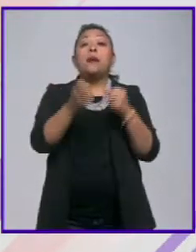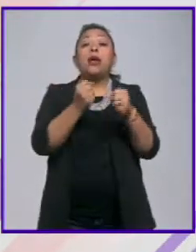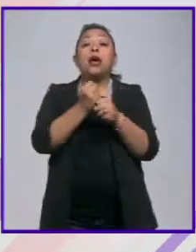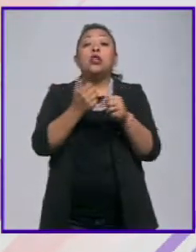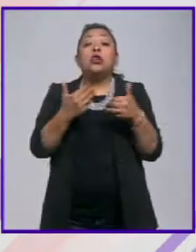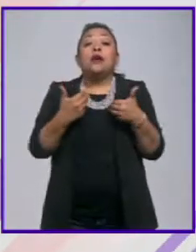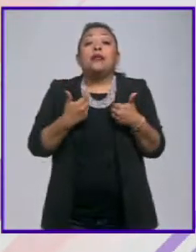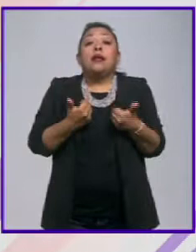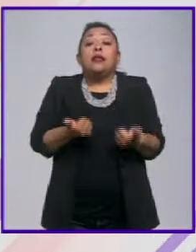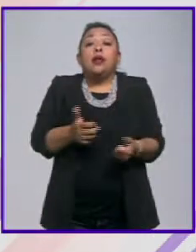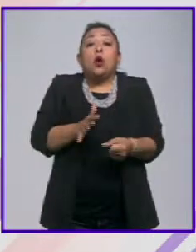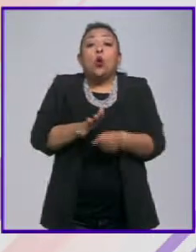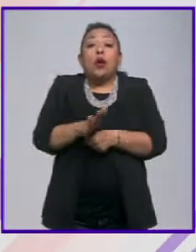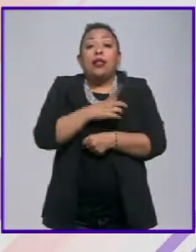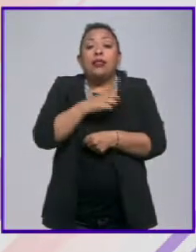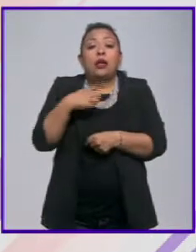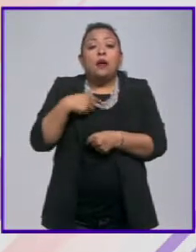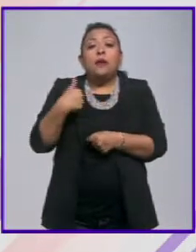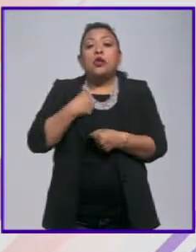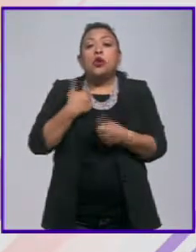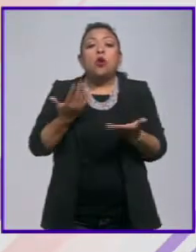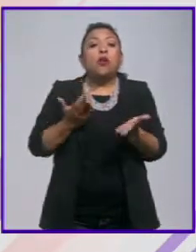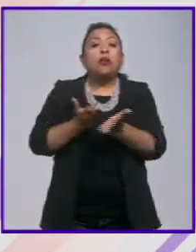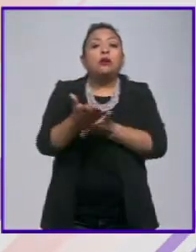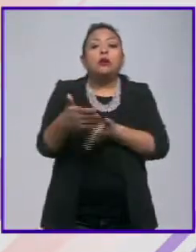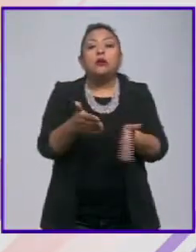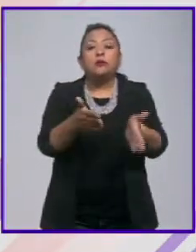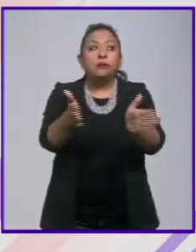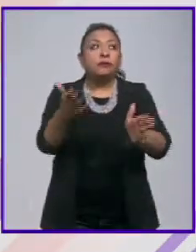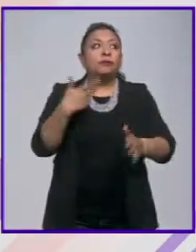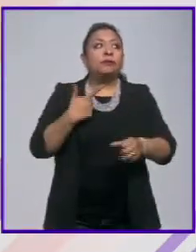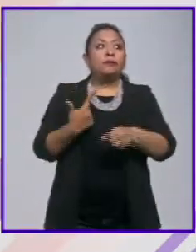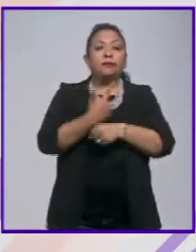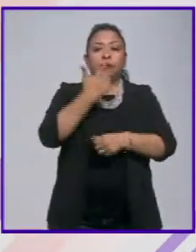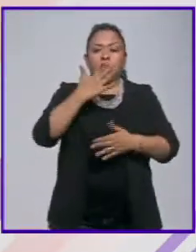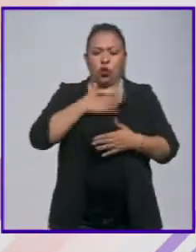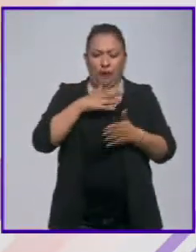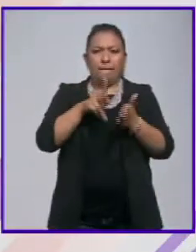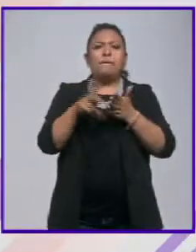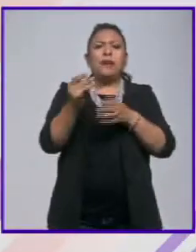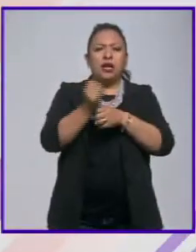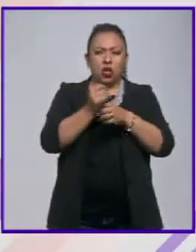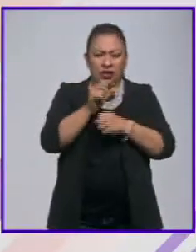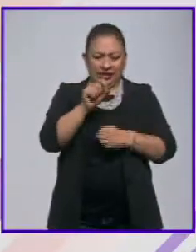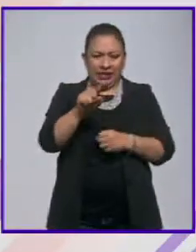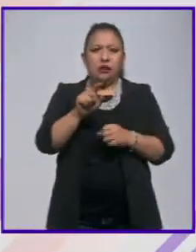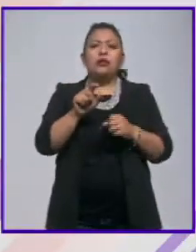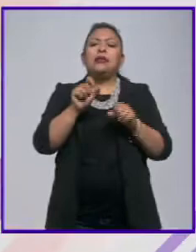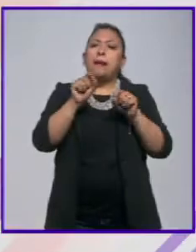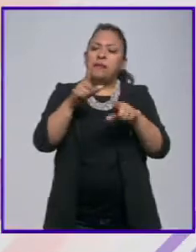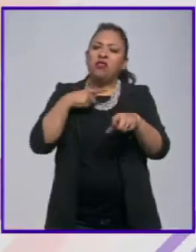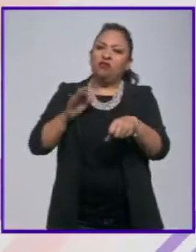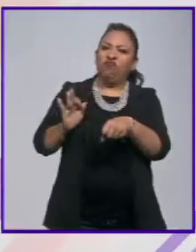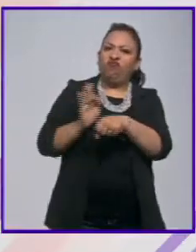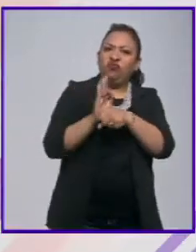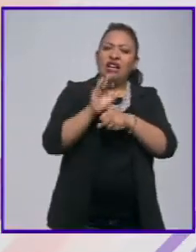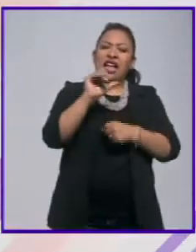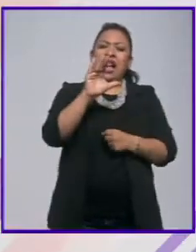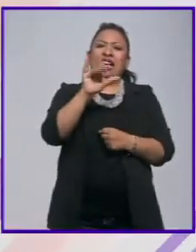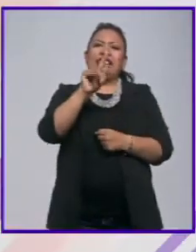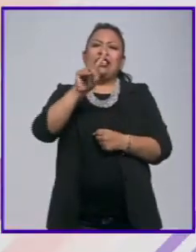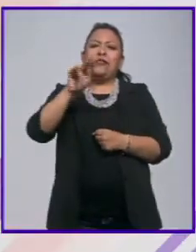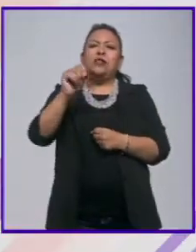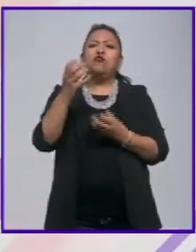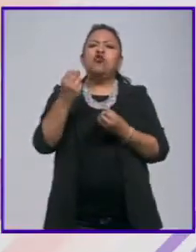entendiera cuál tendría que ser su camino. Descubrí que además de periodista, era activista. Y muchas veces me han